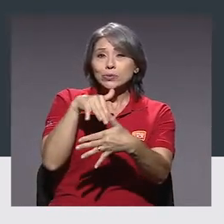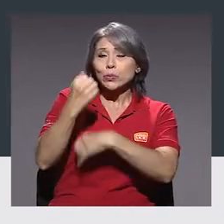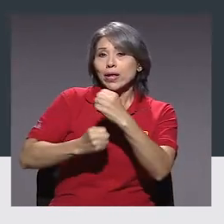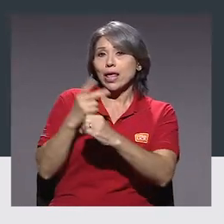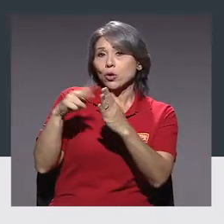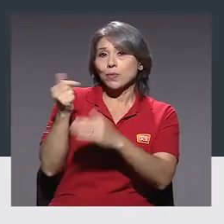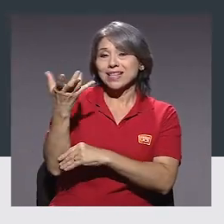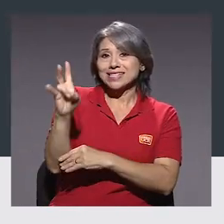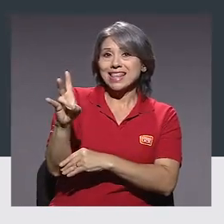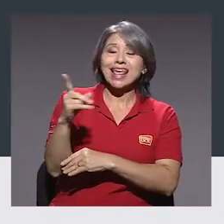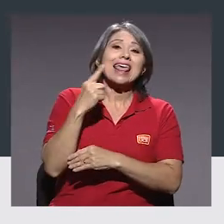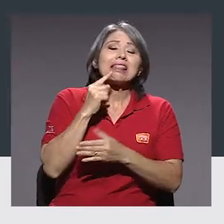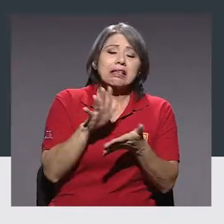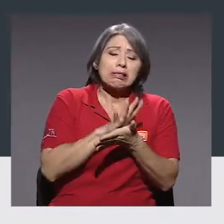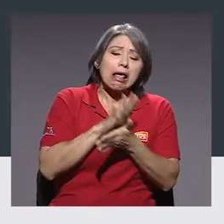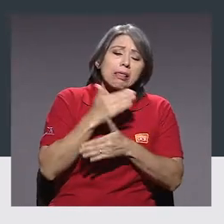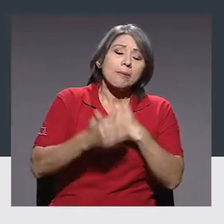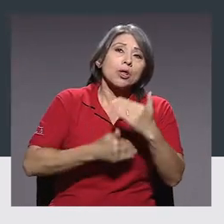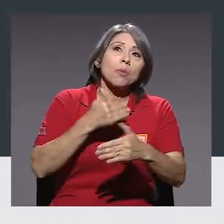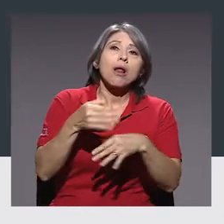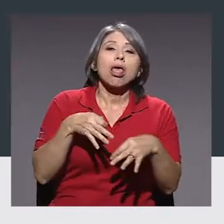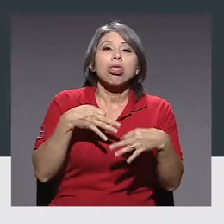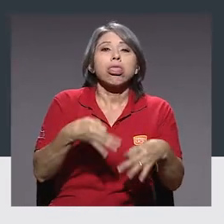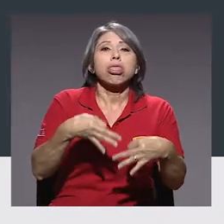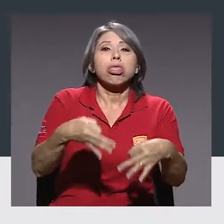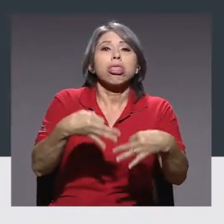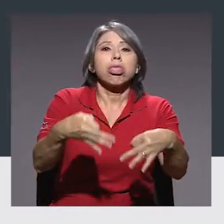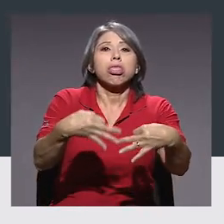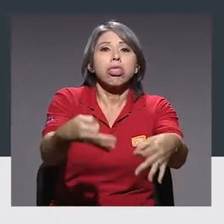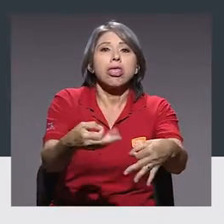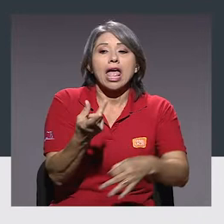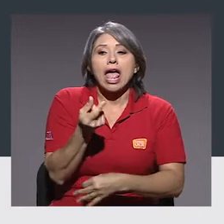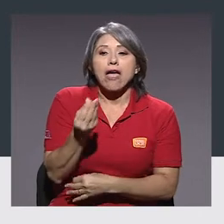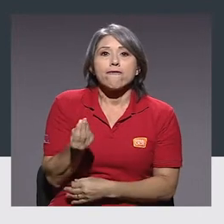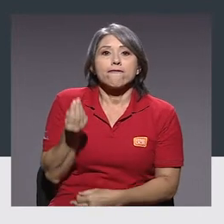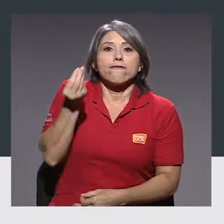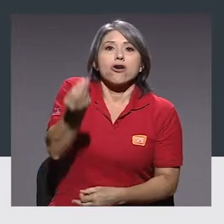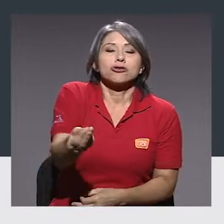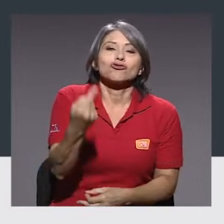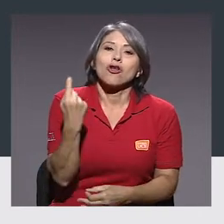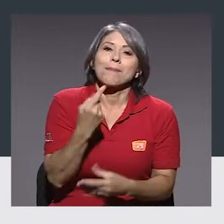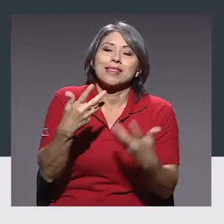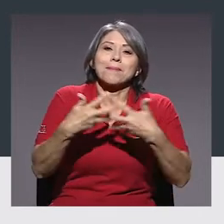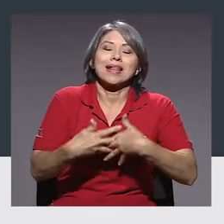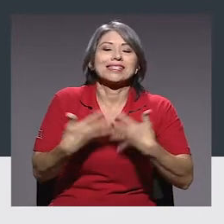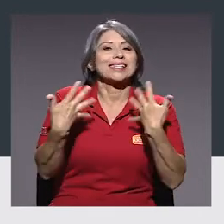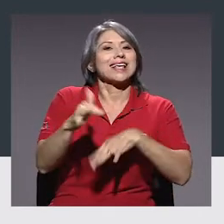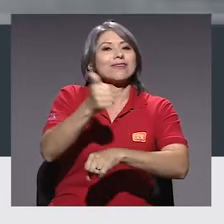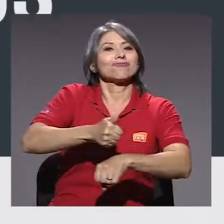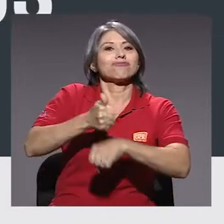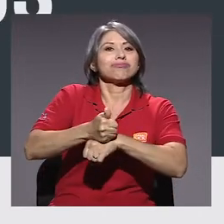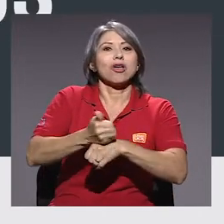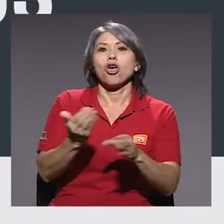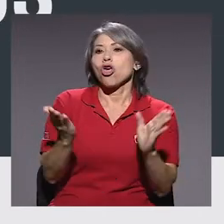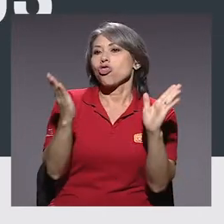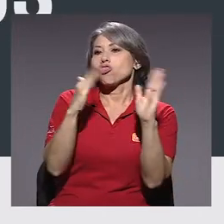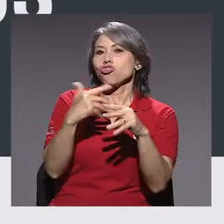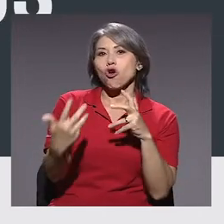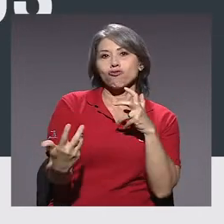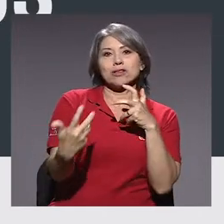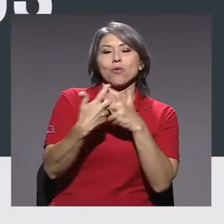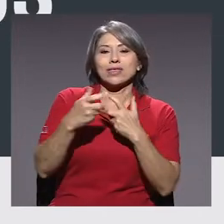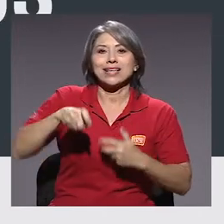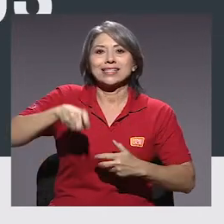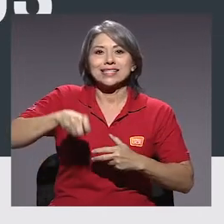Según un estudio del 2017, la tramitología es extensa y los fondos se orientan a empresas ya constituidas, por lo que no responden a las